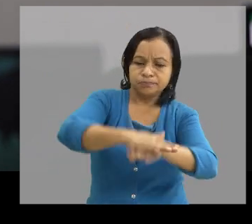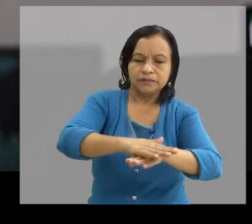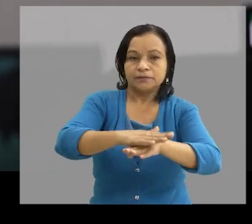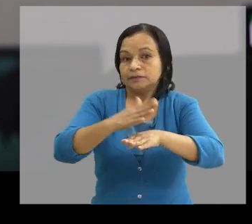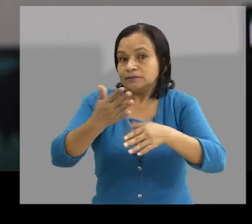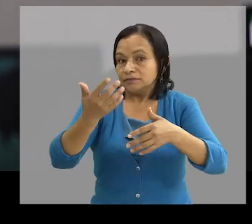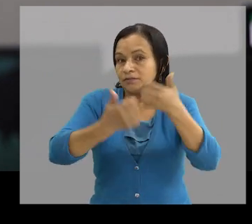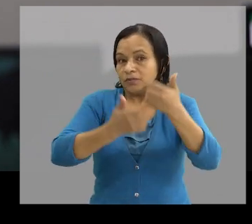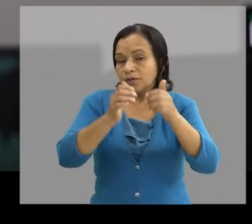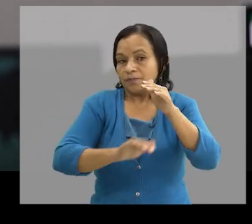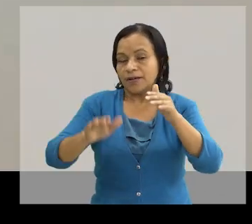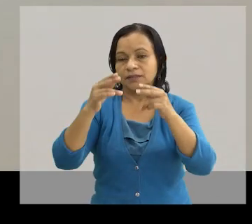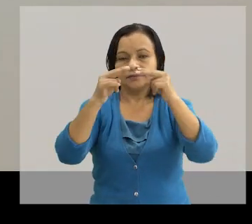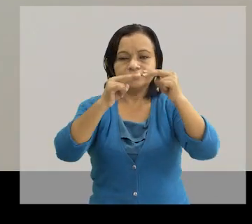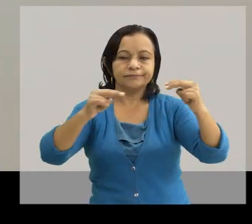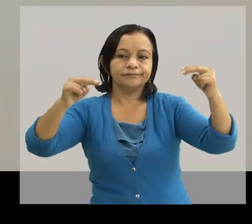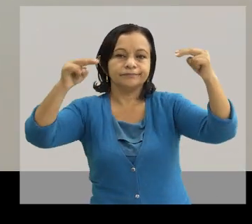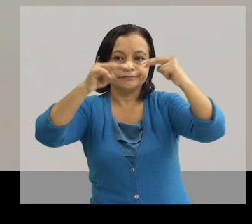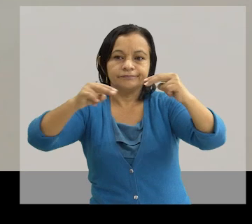afectación a la que es la parte eléctrica